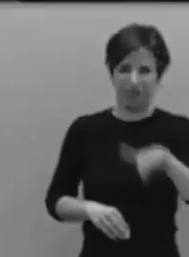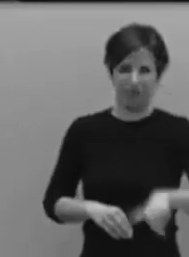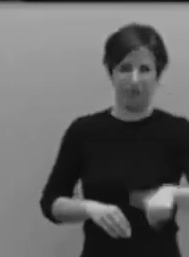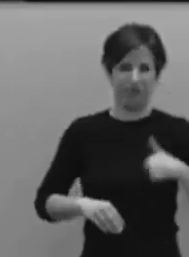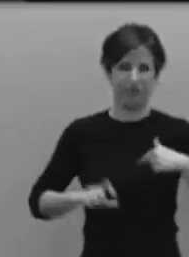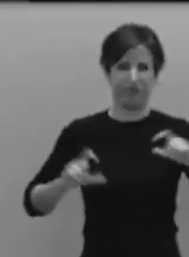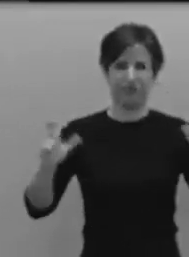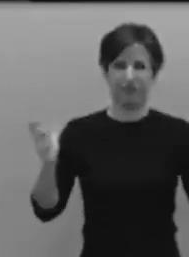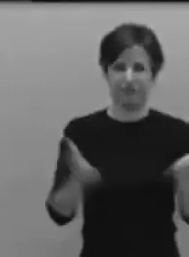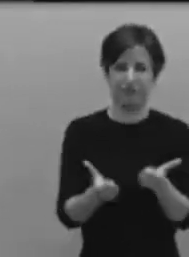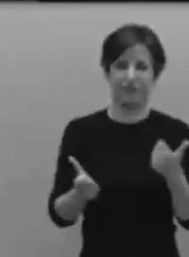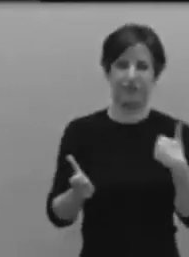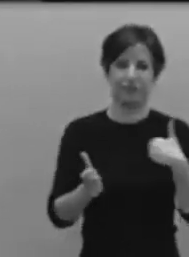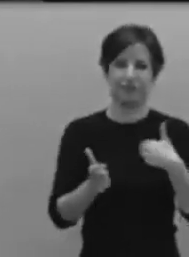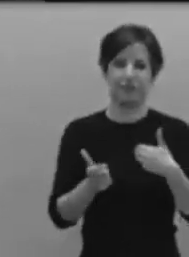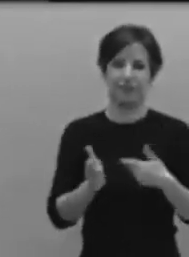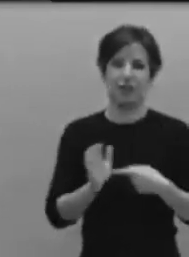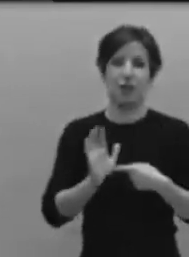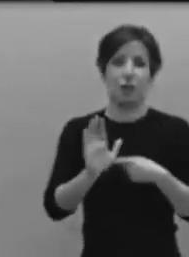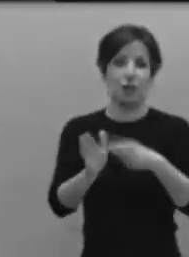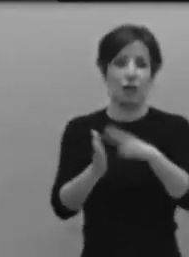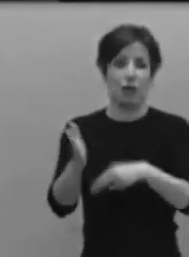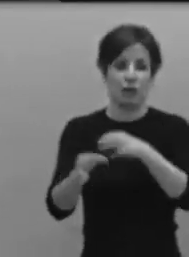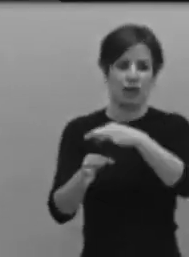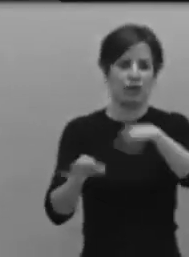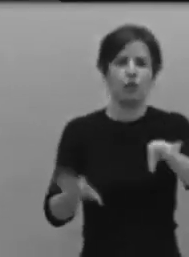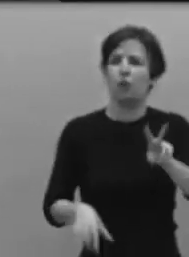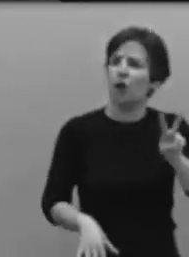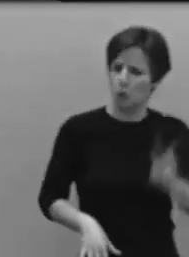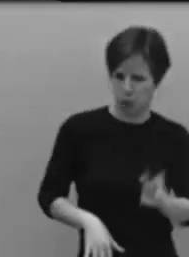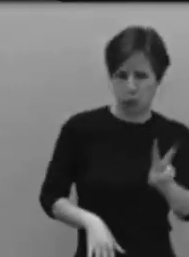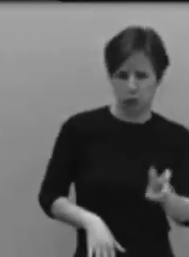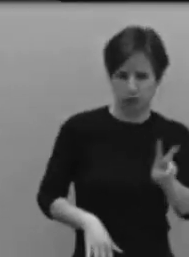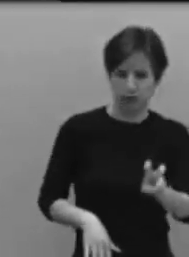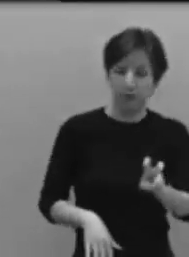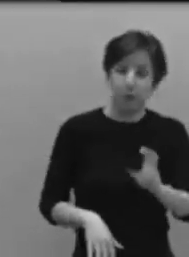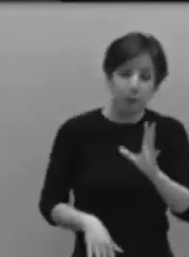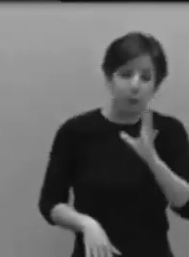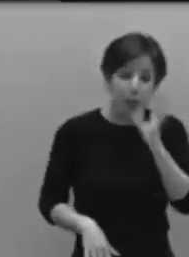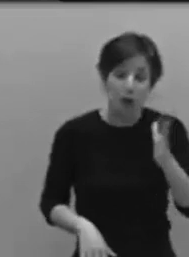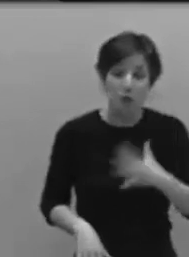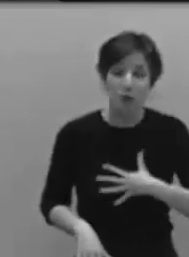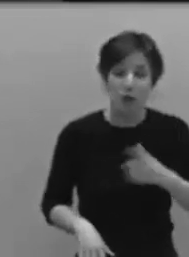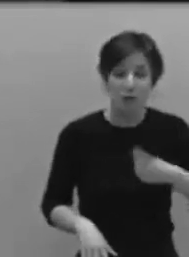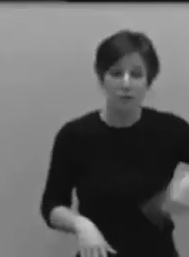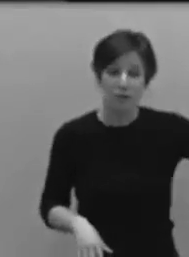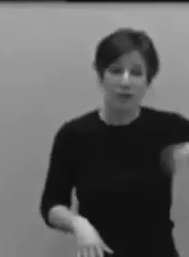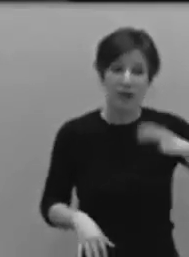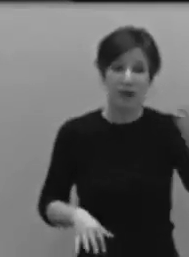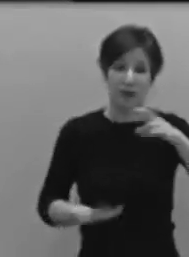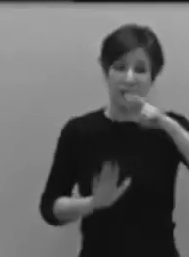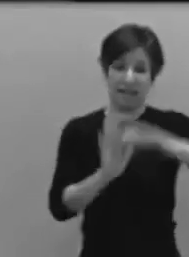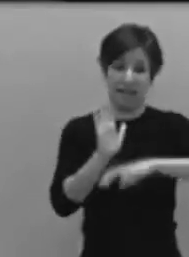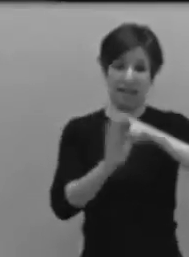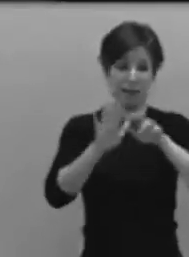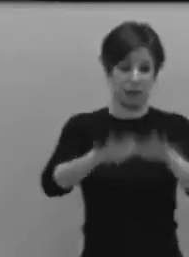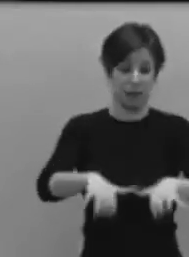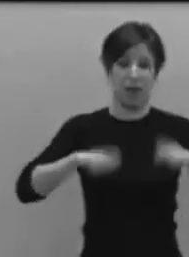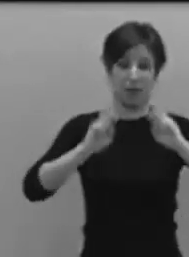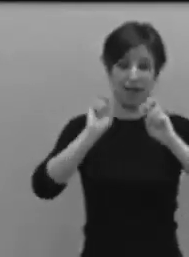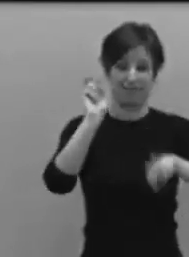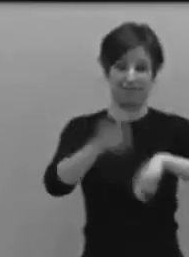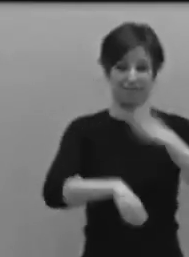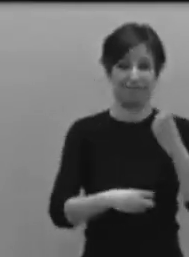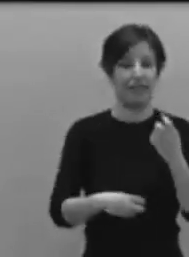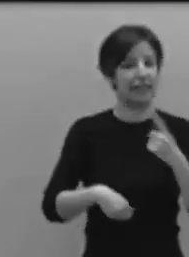probablemente tienen ustedes que cambiar el reglamento de la Cámara y poner tiempos. No se puede estar una